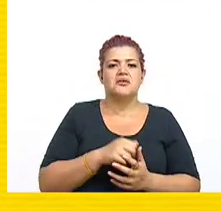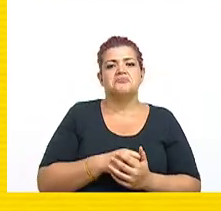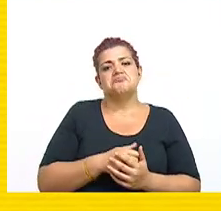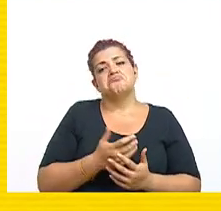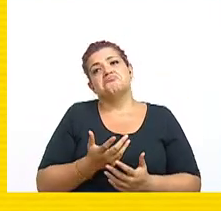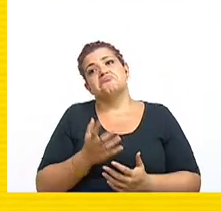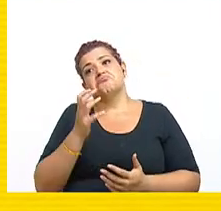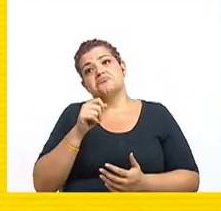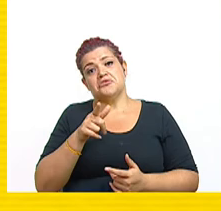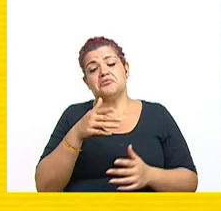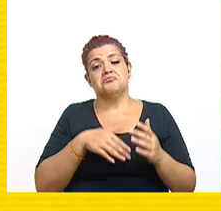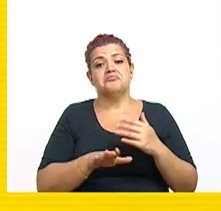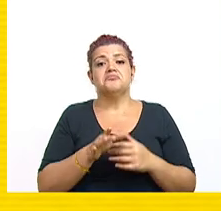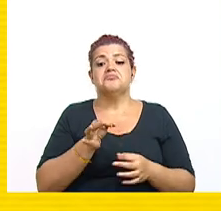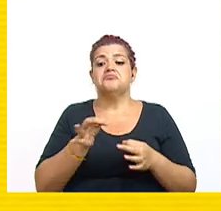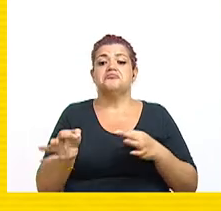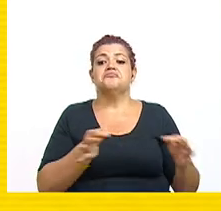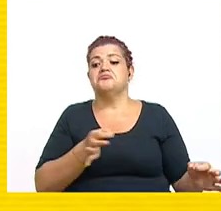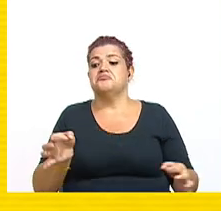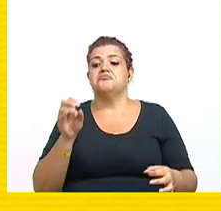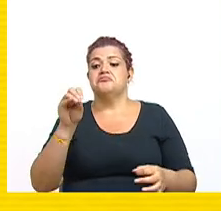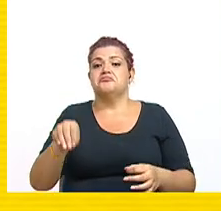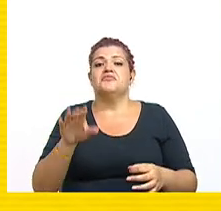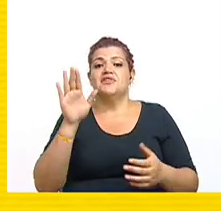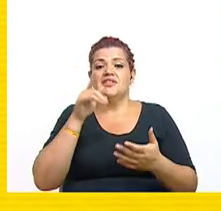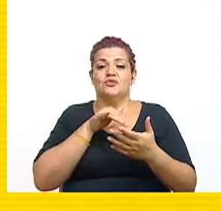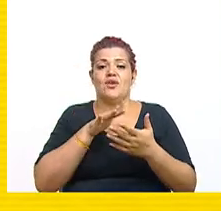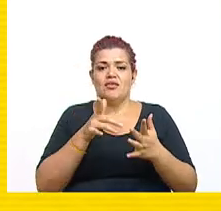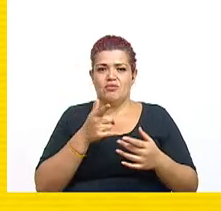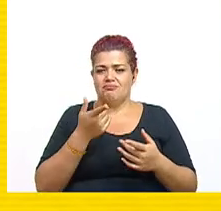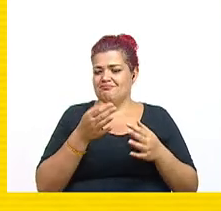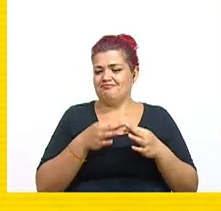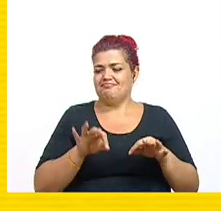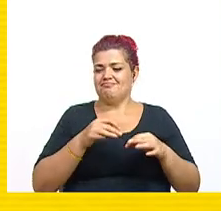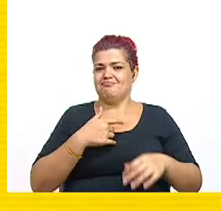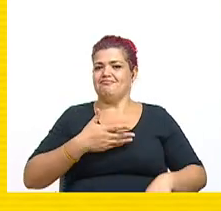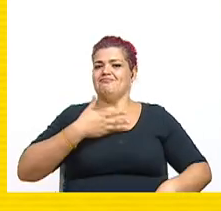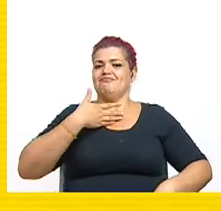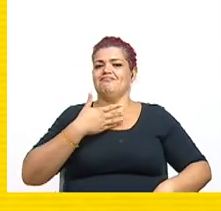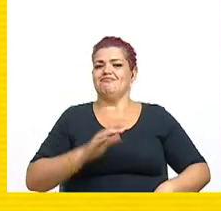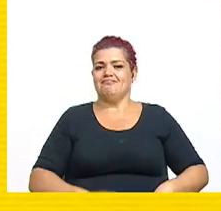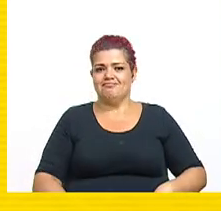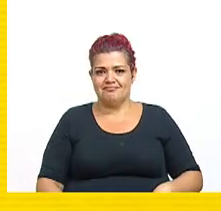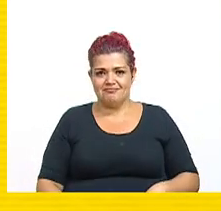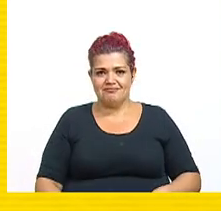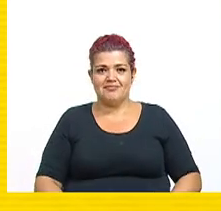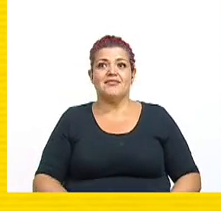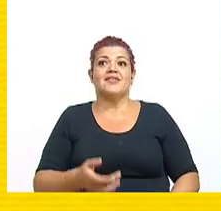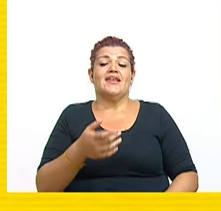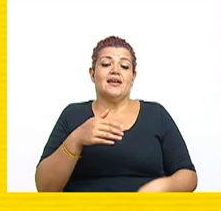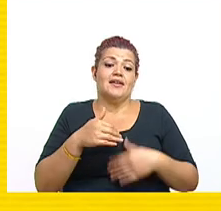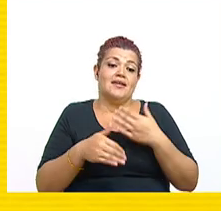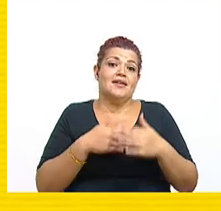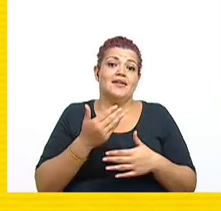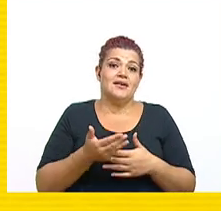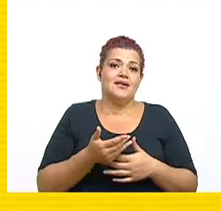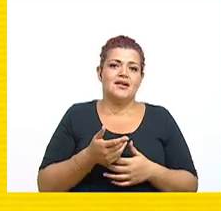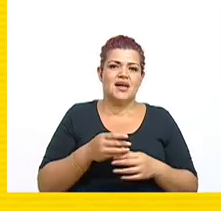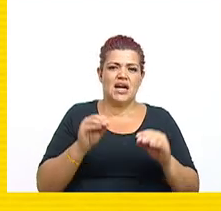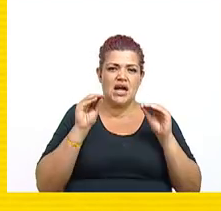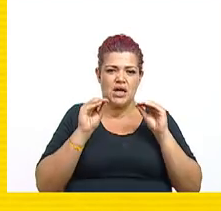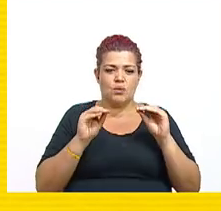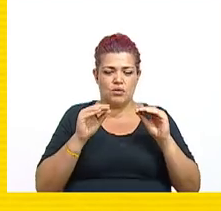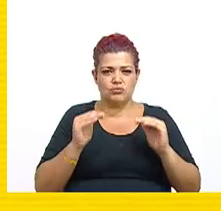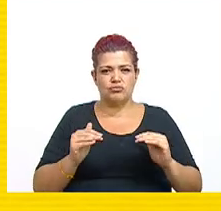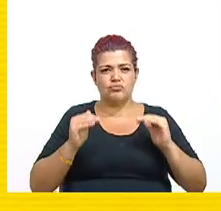terminan estudiando ustedes ahí, y siendo privilegiados en esa opción. En ese tanto, la educación superior